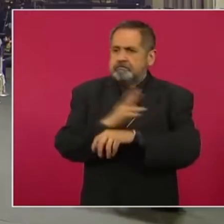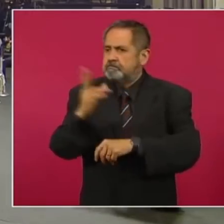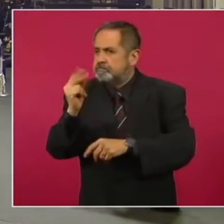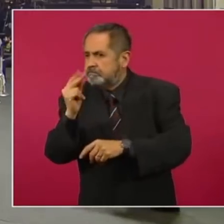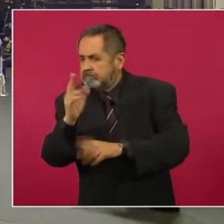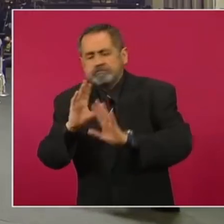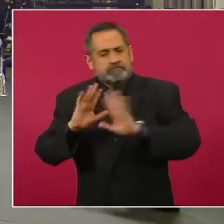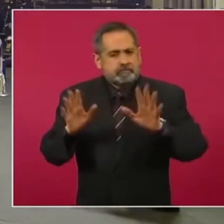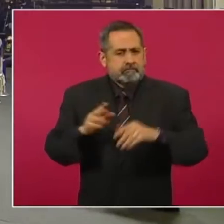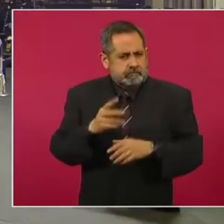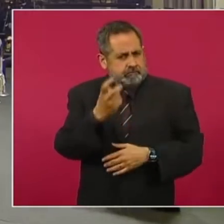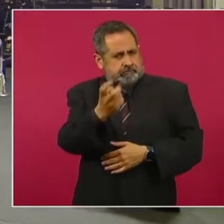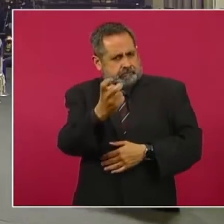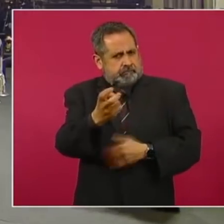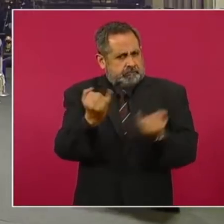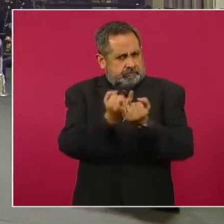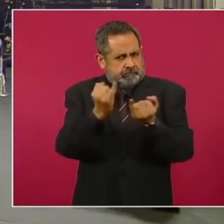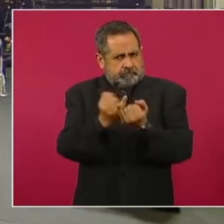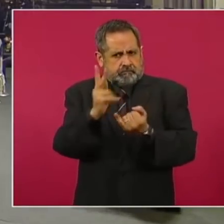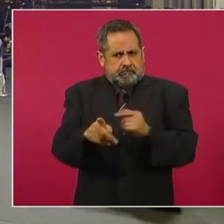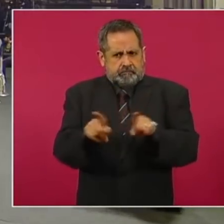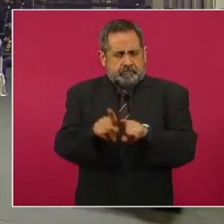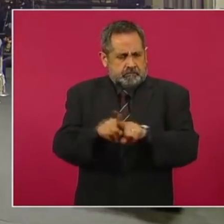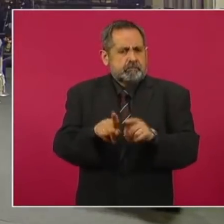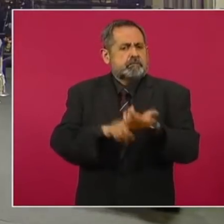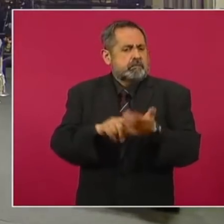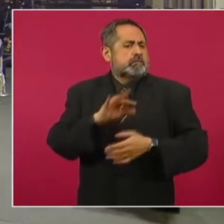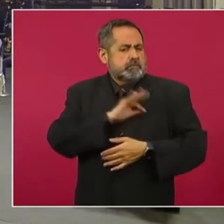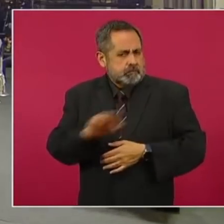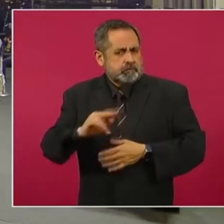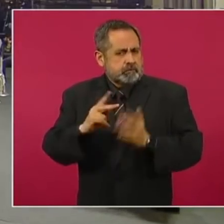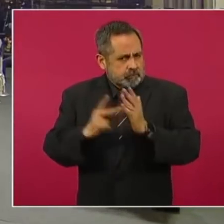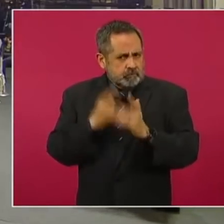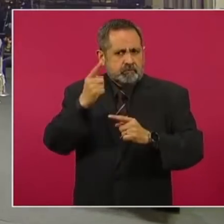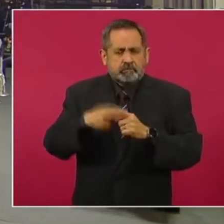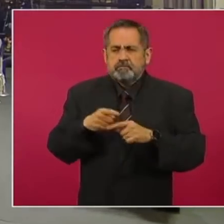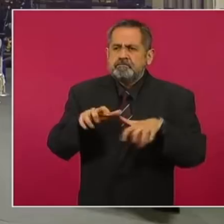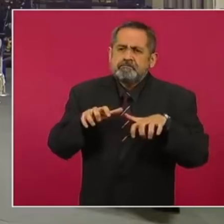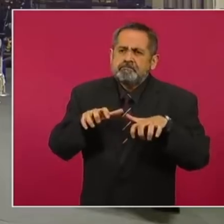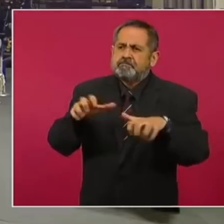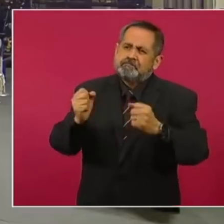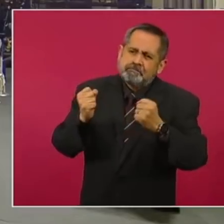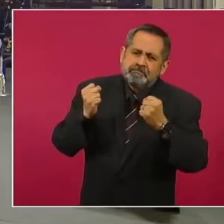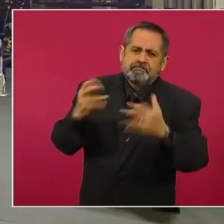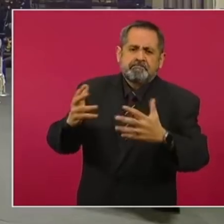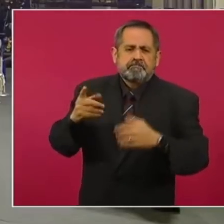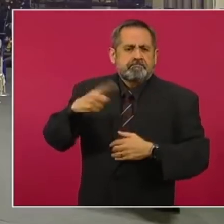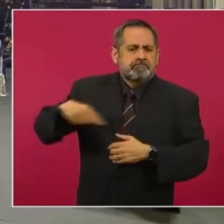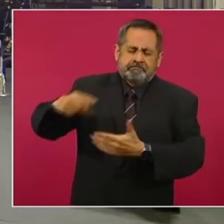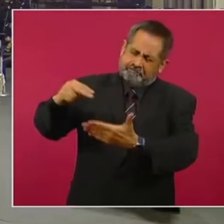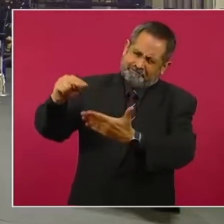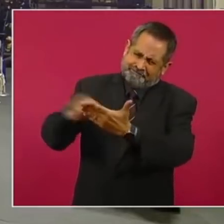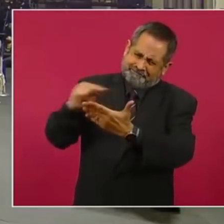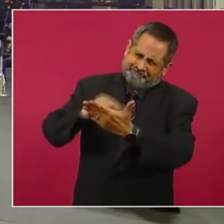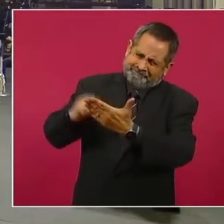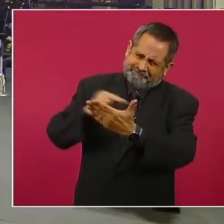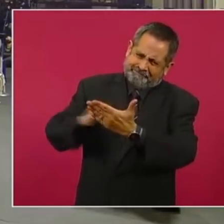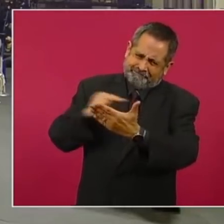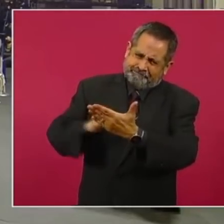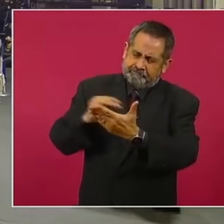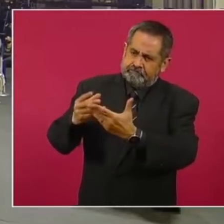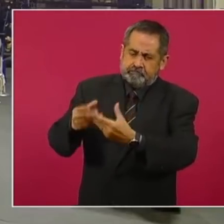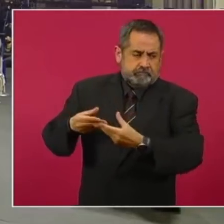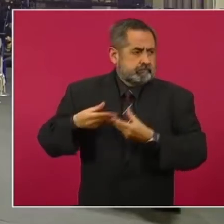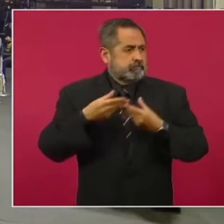por consiguiente, ¿está usted de acuerdo que no hay excusa, no hay excusa para que estas decenas de miles de firmas no sean